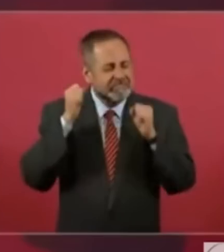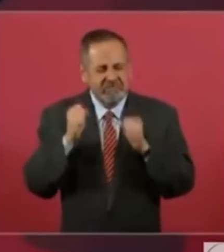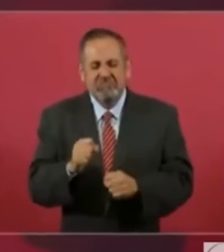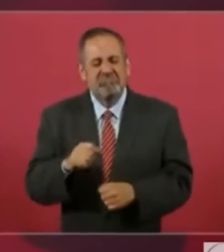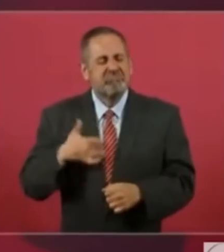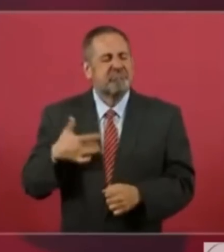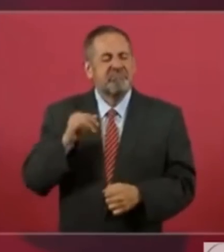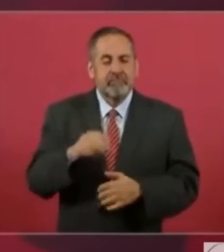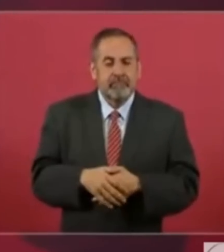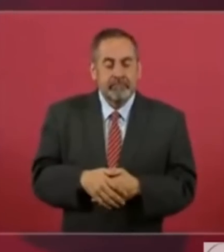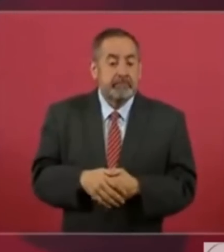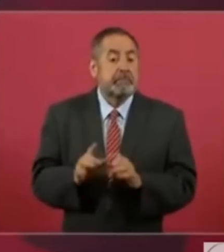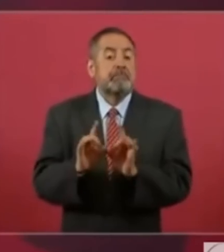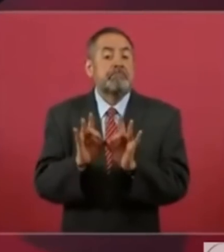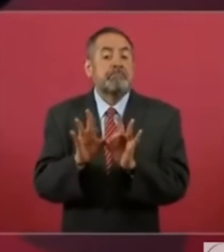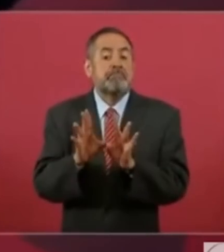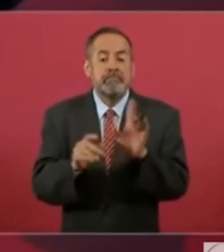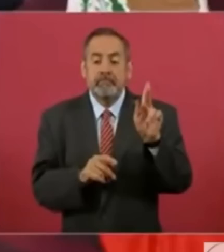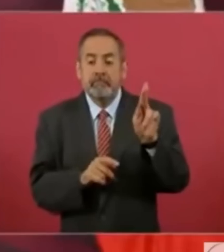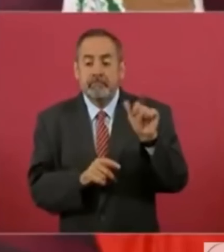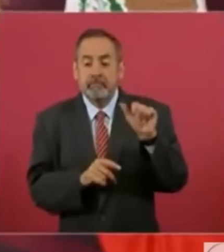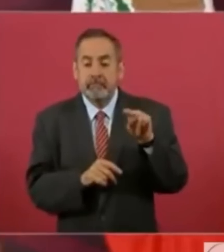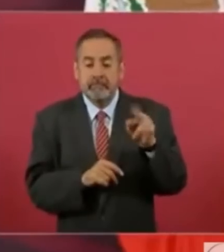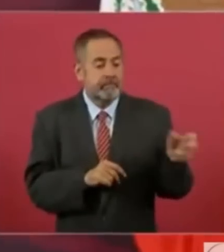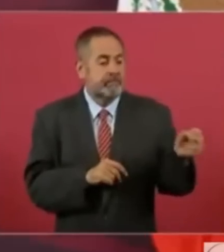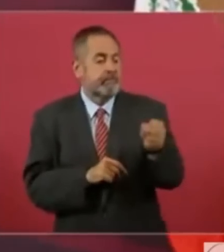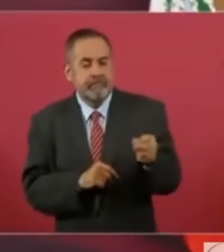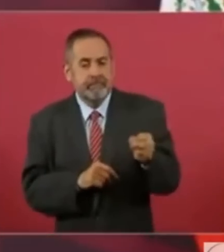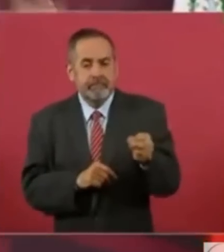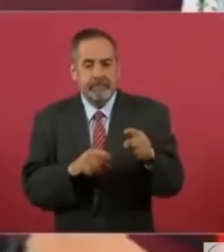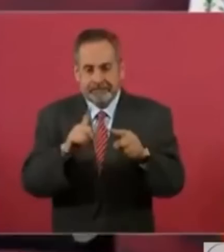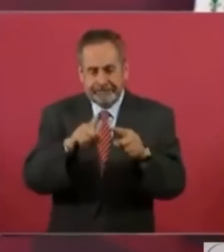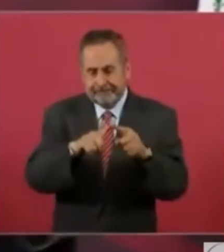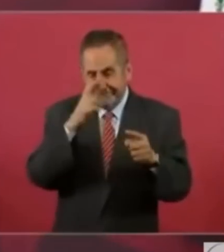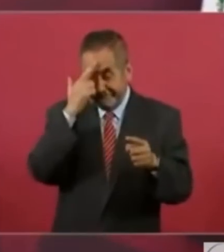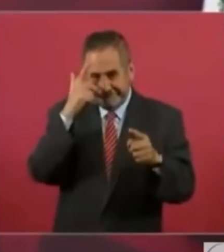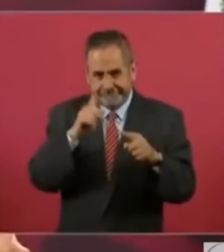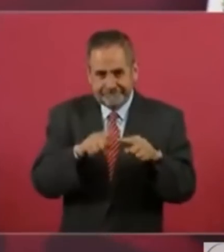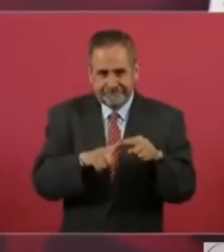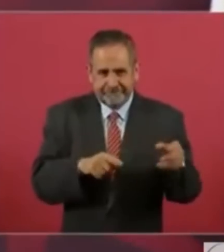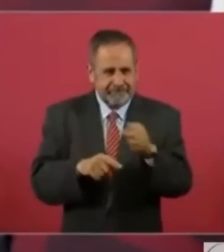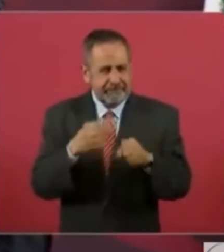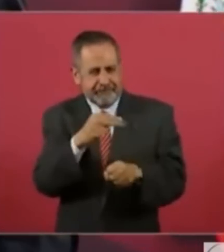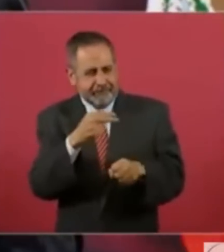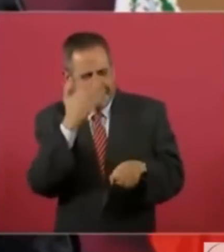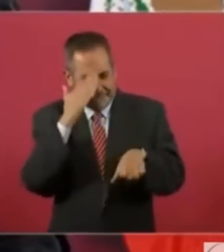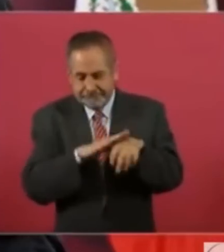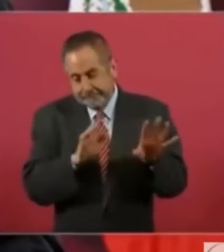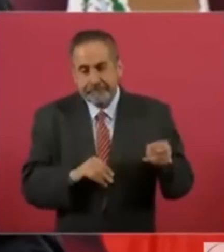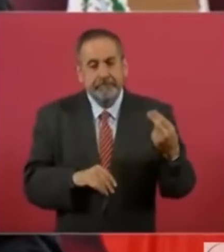de repente postula el PAN, pues no me pregunten a quién, porque no me aprendí su nombre,